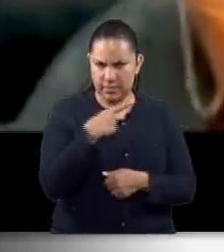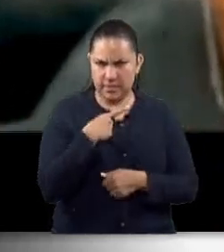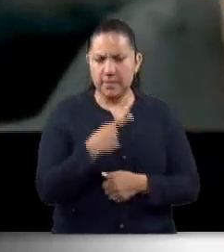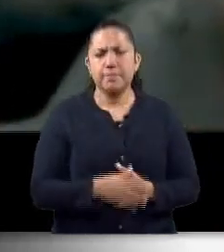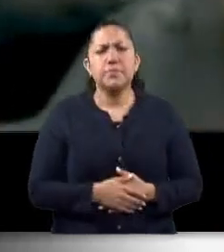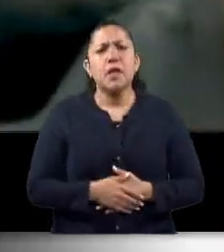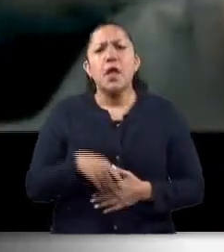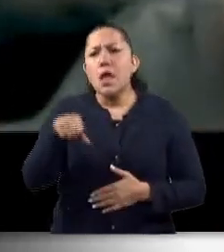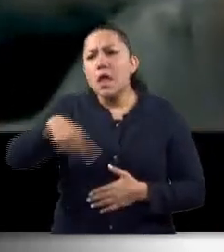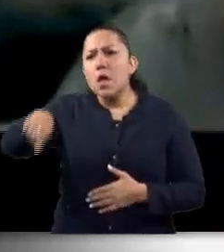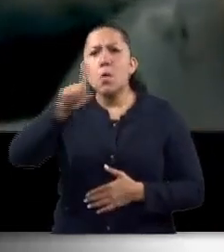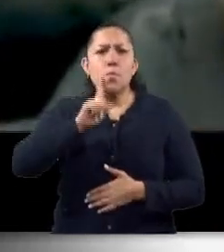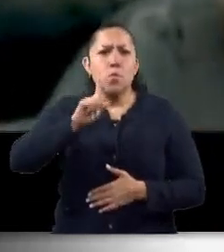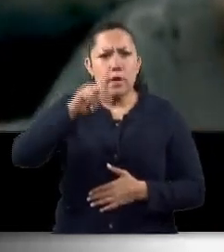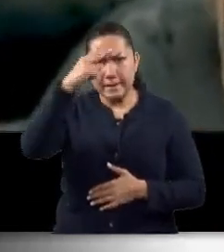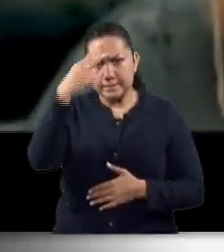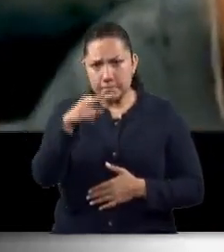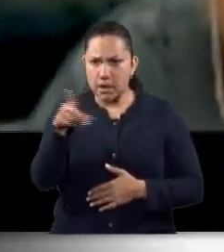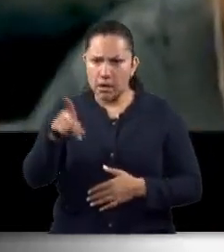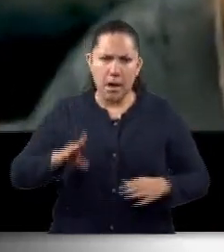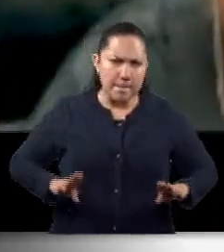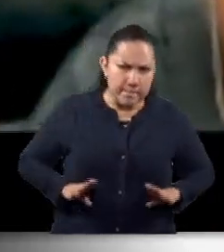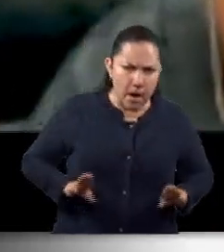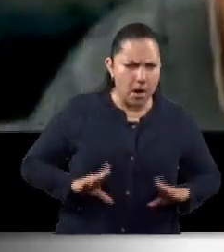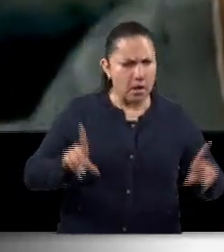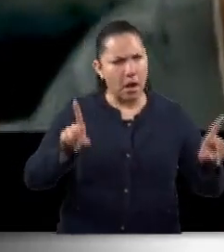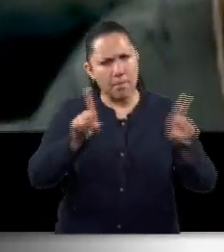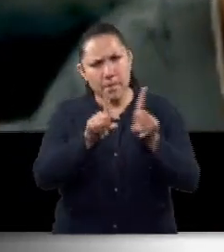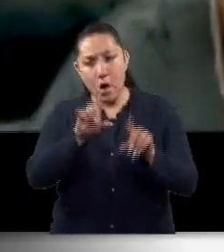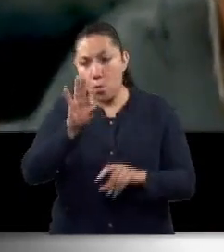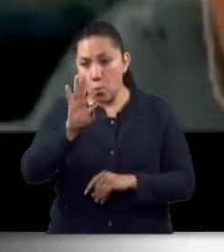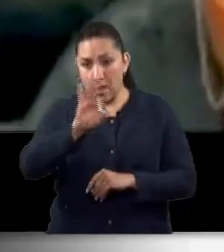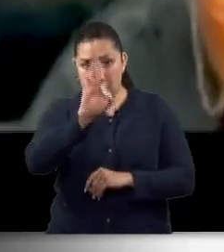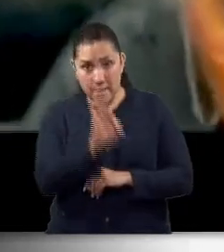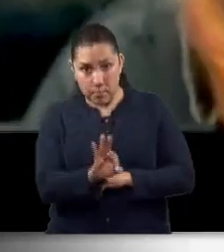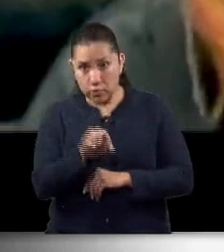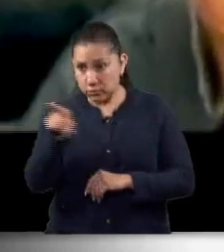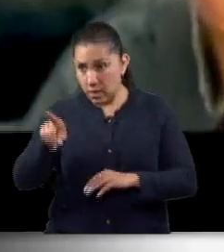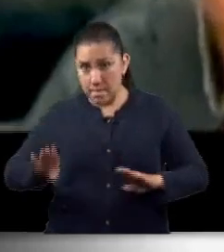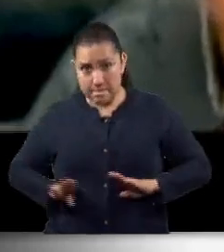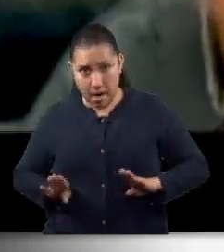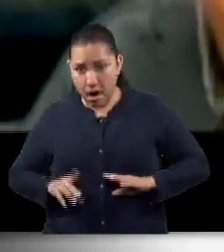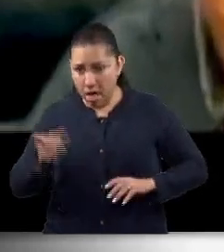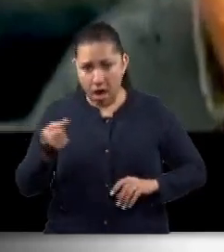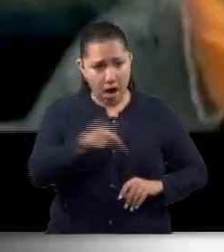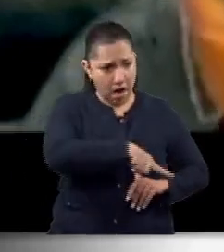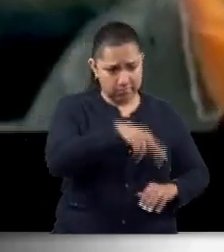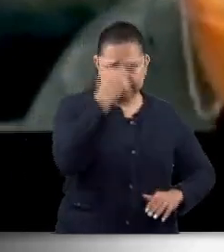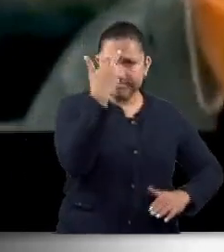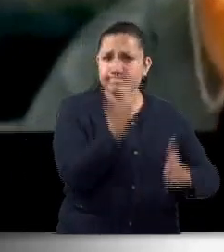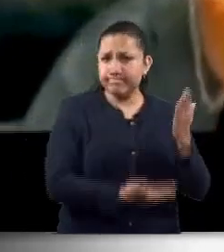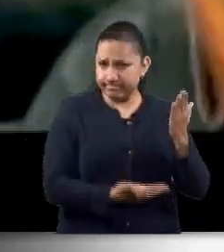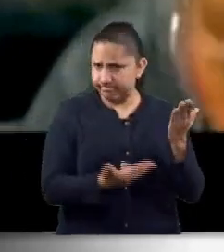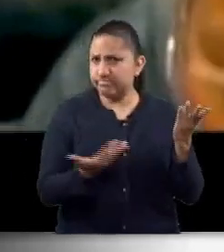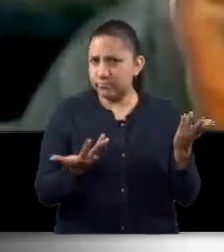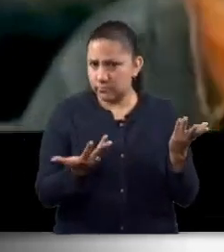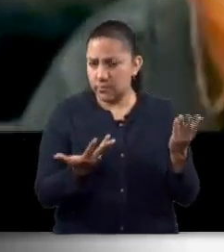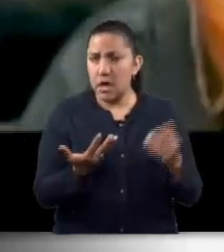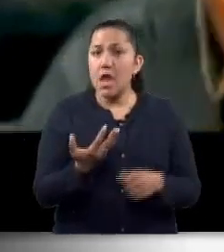sufrieron violencia por parte de su pareja. Siendo la violencia